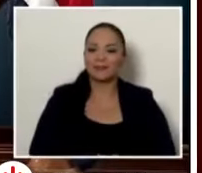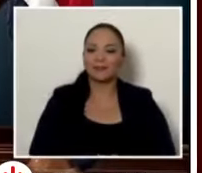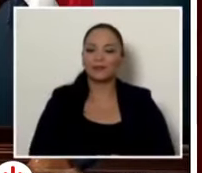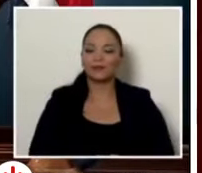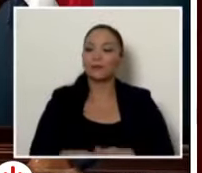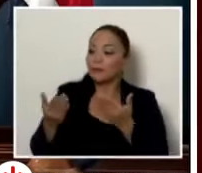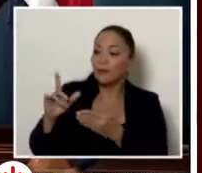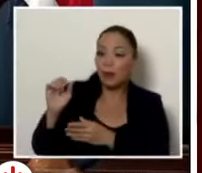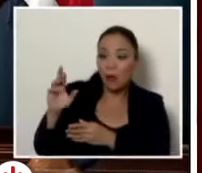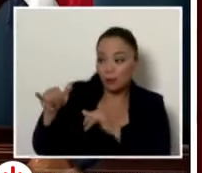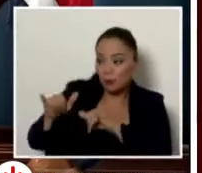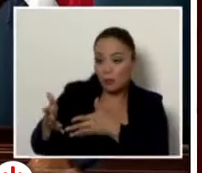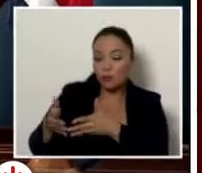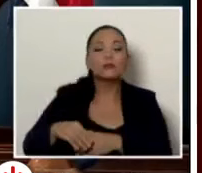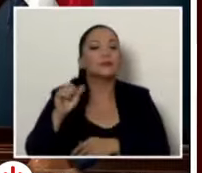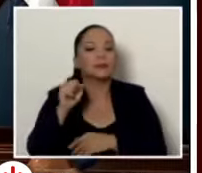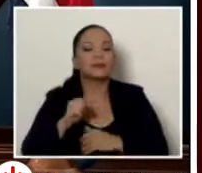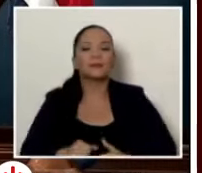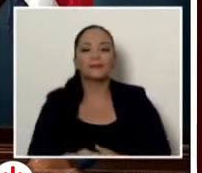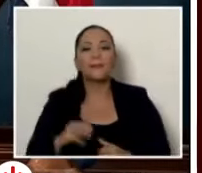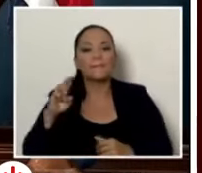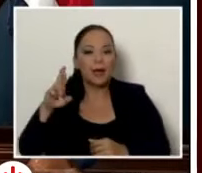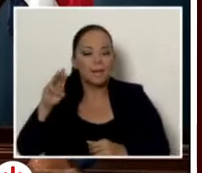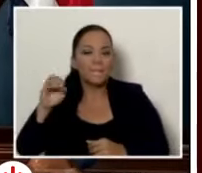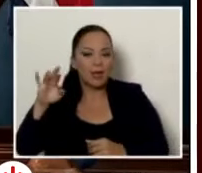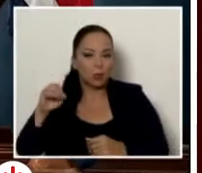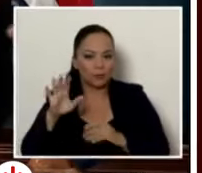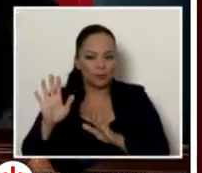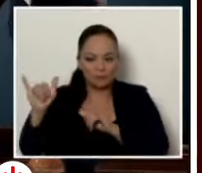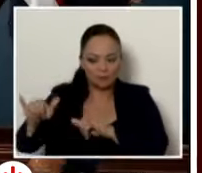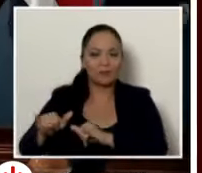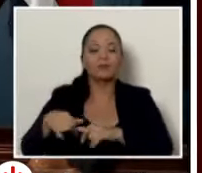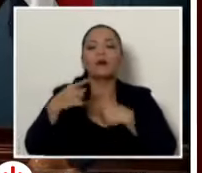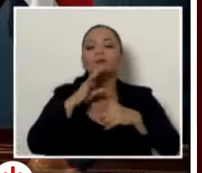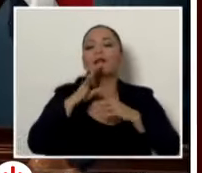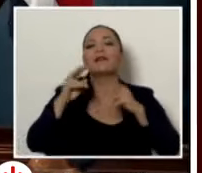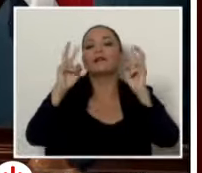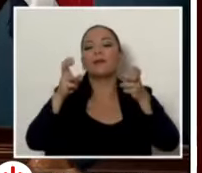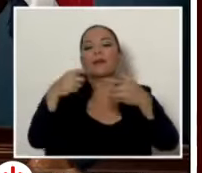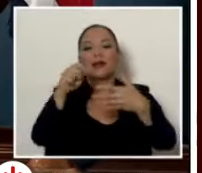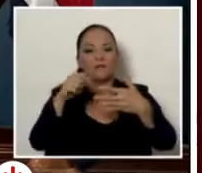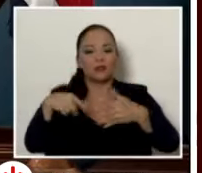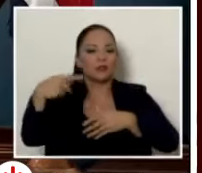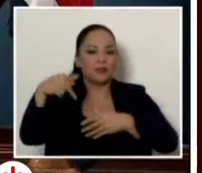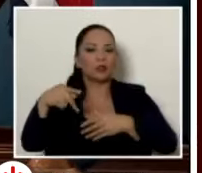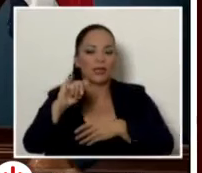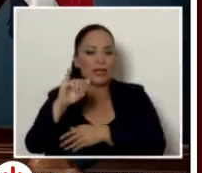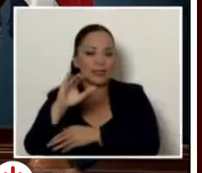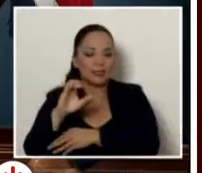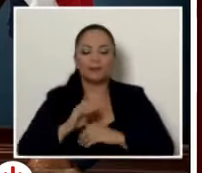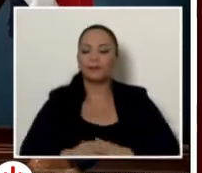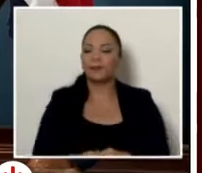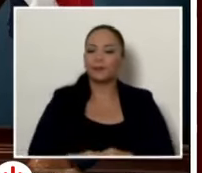de una vez, doña... Sí, señor. Don Marco, vamos a hablar sobre el tema de la calificación del riesgo del Instituto Consarricense de Electricidad. Como les